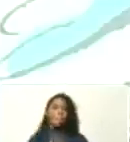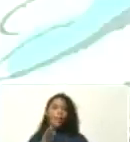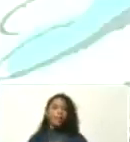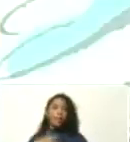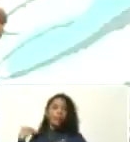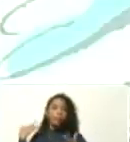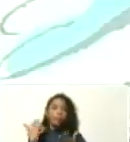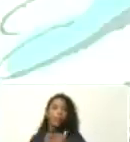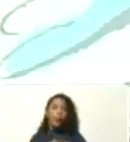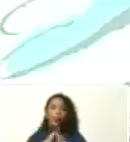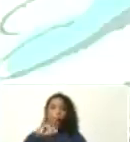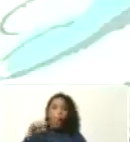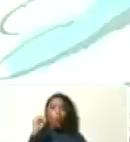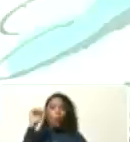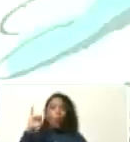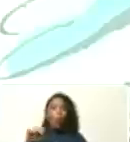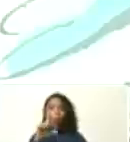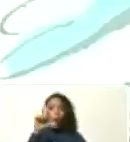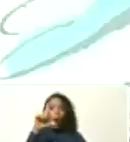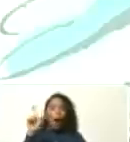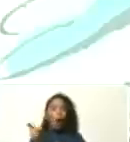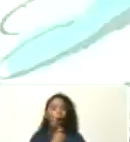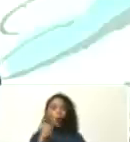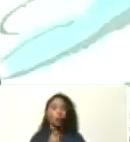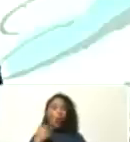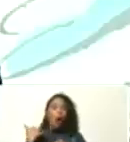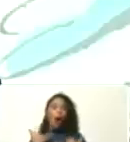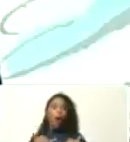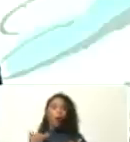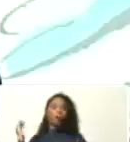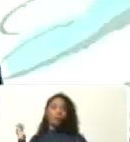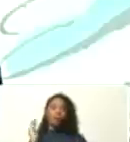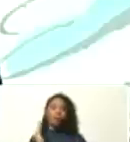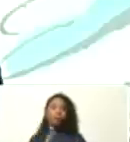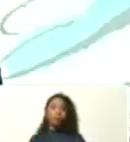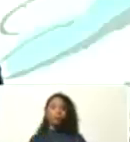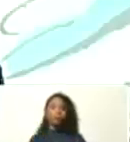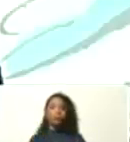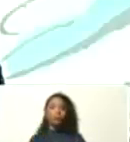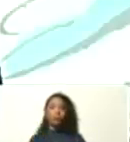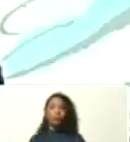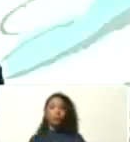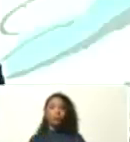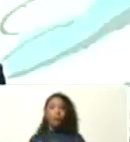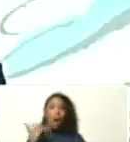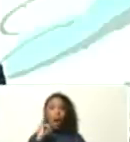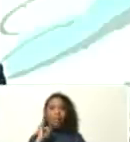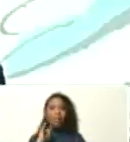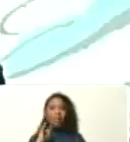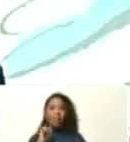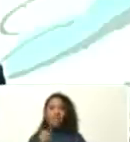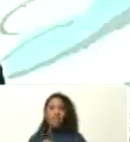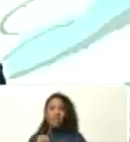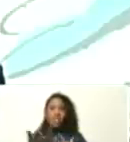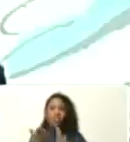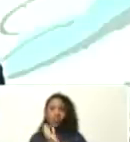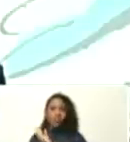estos meses, desde junio, julio, agosto, ahora vienen envenenadas, pues,